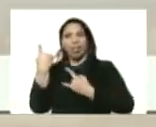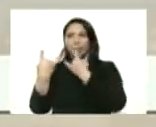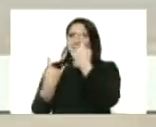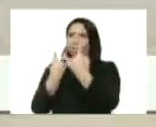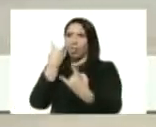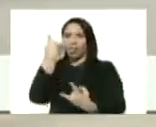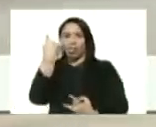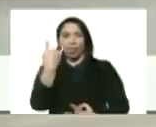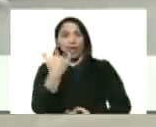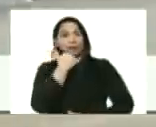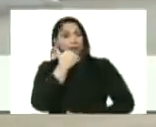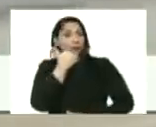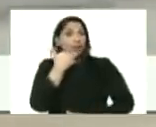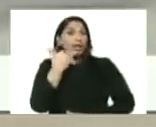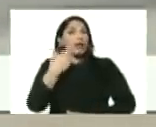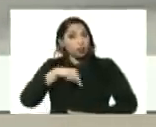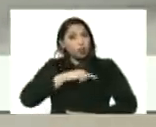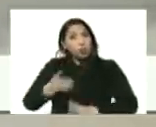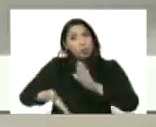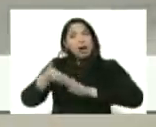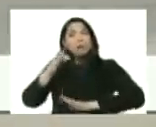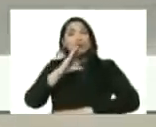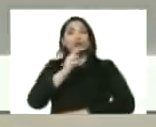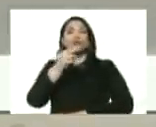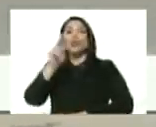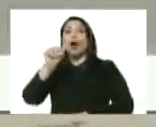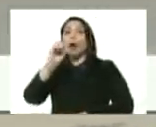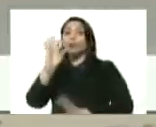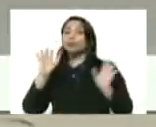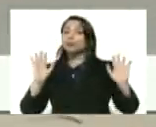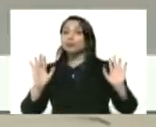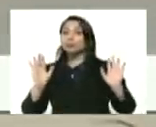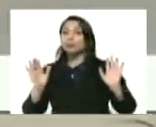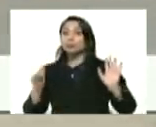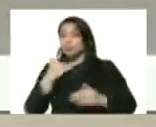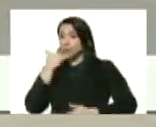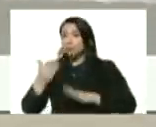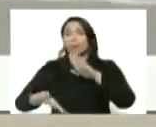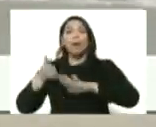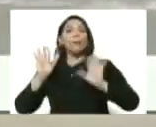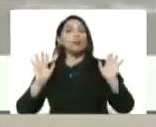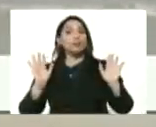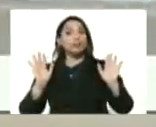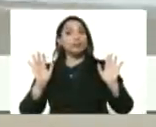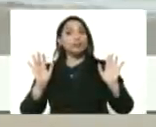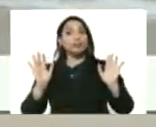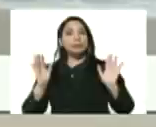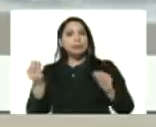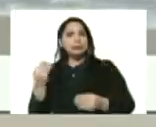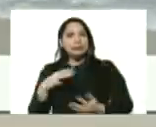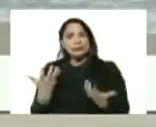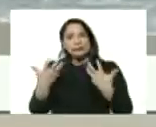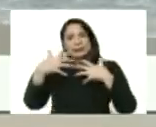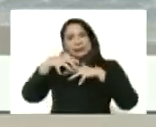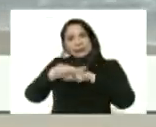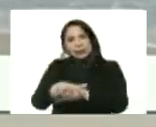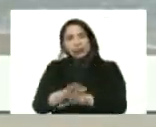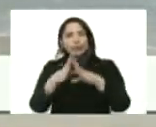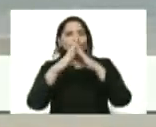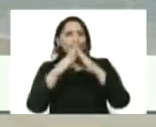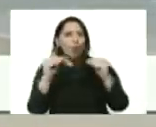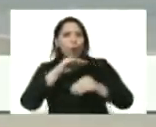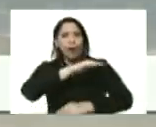pronto vamos para Chuao pronto vamos además se está articulando en todas esas